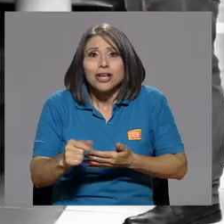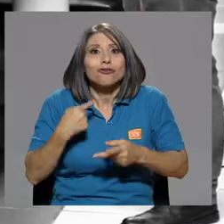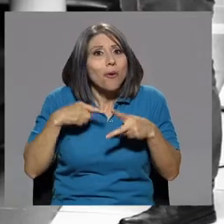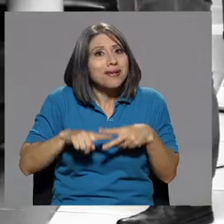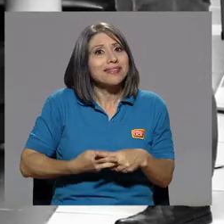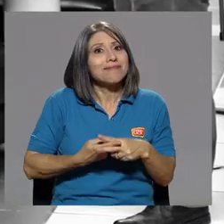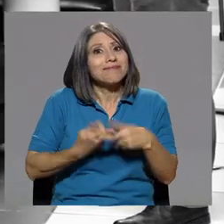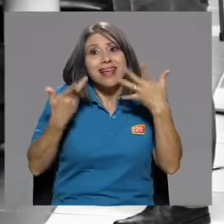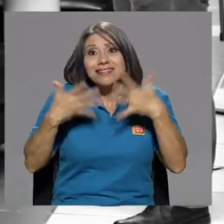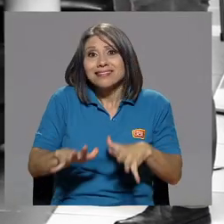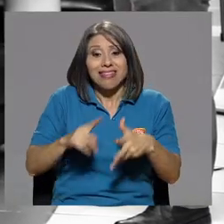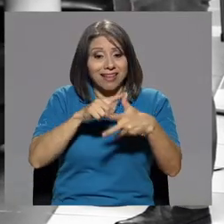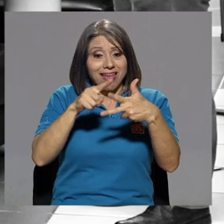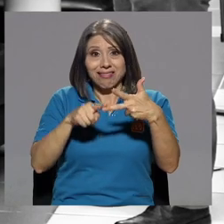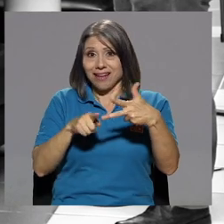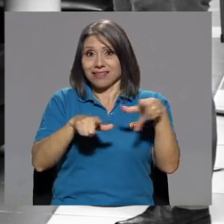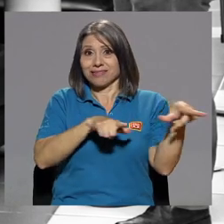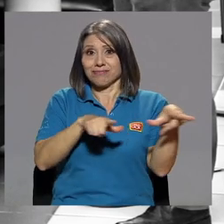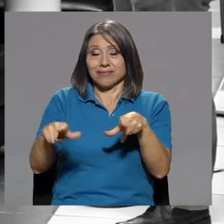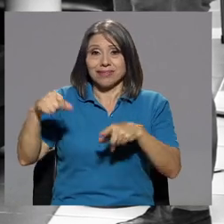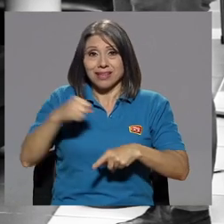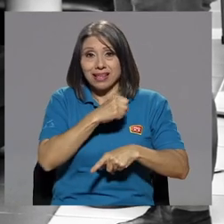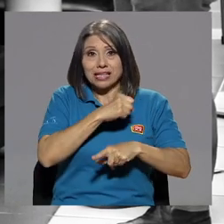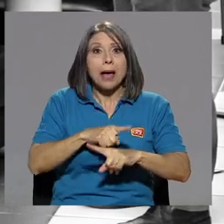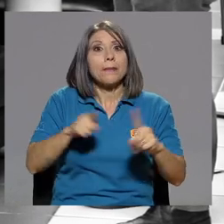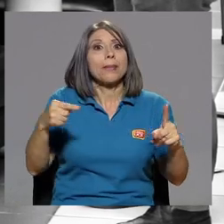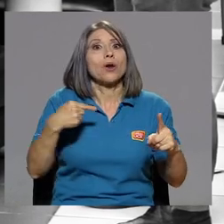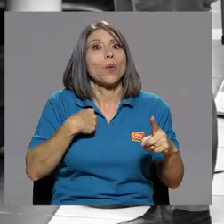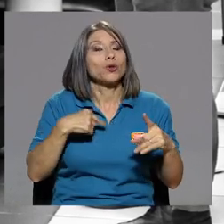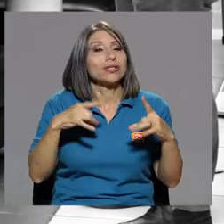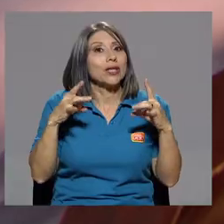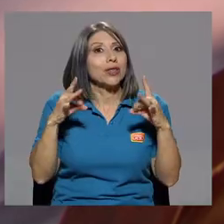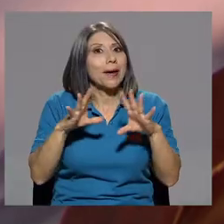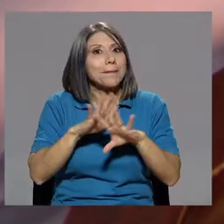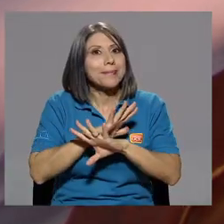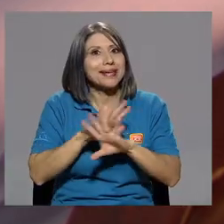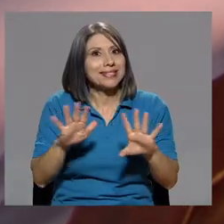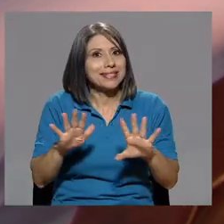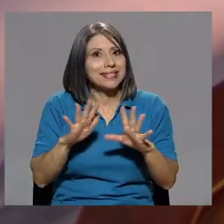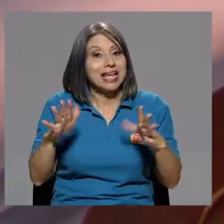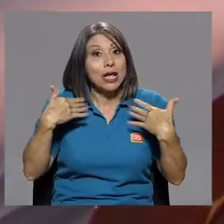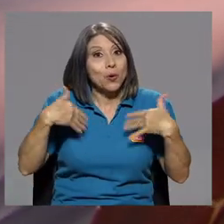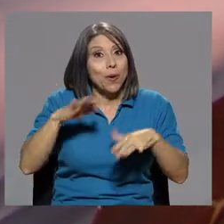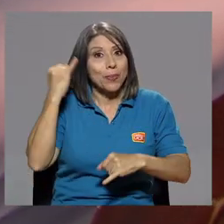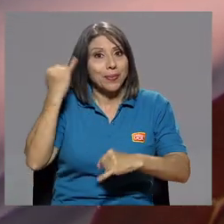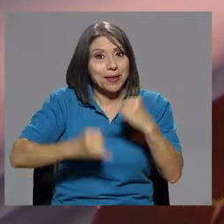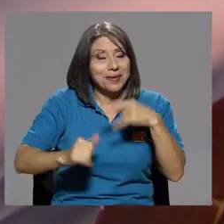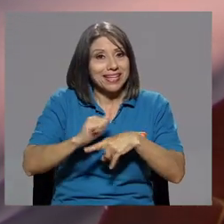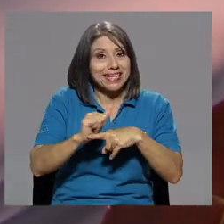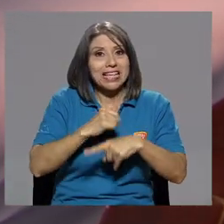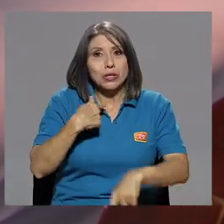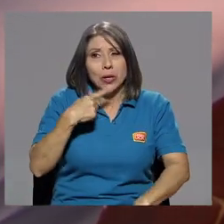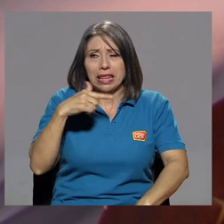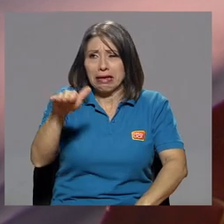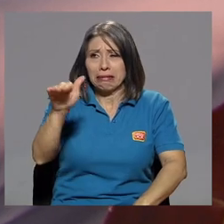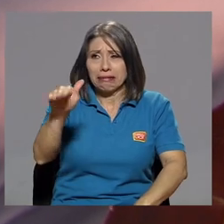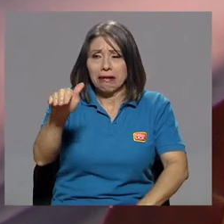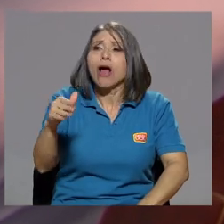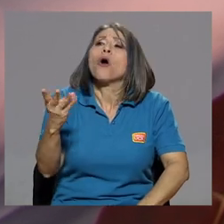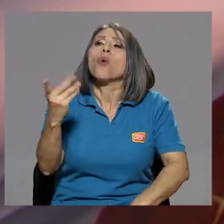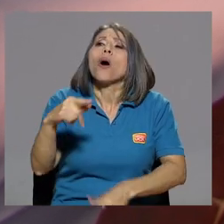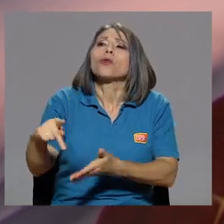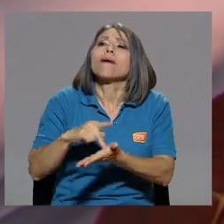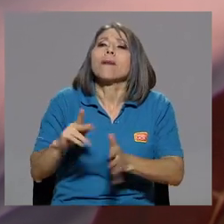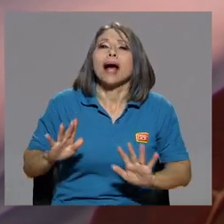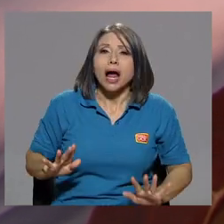Ya tenían las tres piezas. Pero como yo he sido tan peste. Cuando terminé de ensayar, digo, bueno, Navarrete,